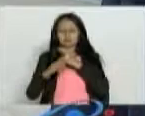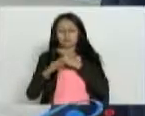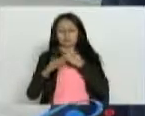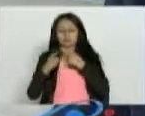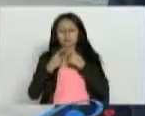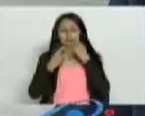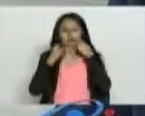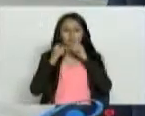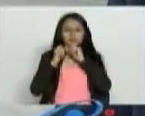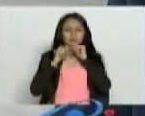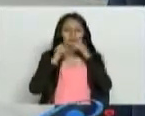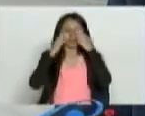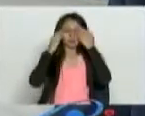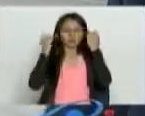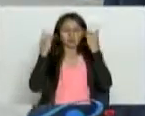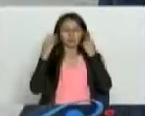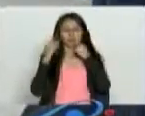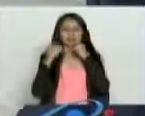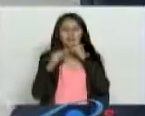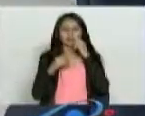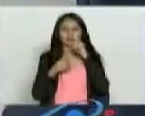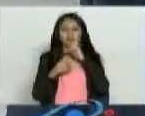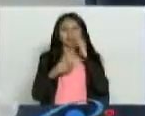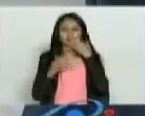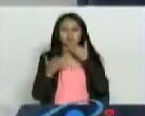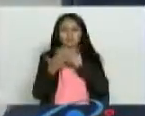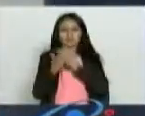Samaná. ¿Quién es? Sí, señor. Aló. ¿Cómo se llama usted?